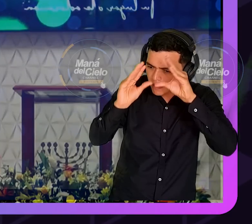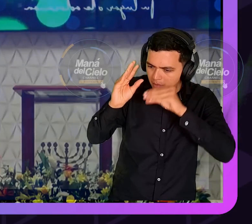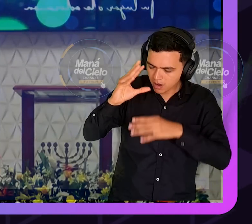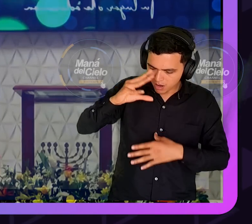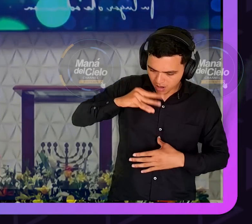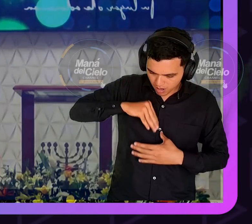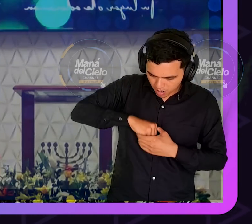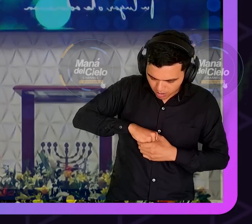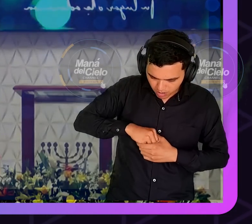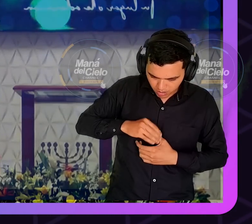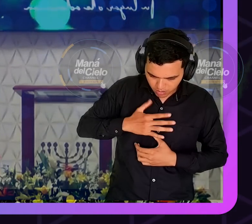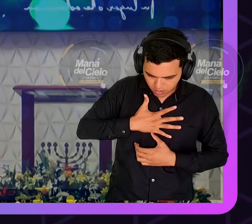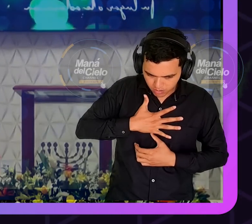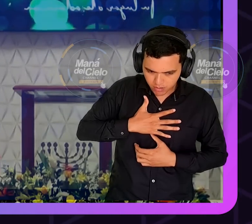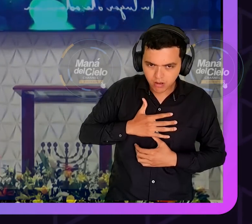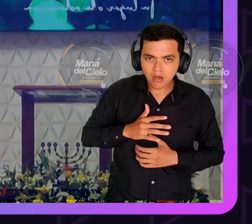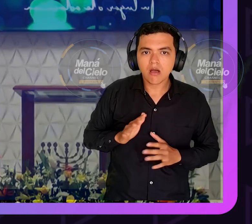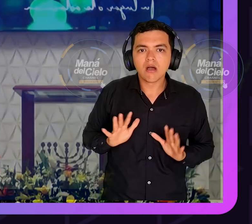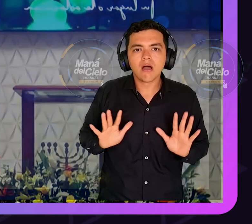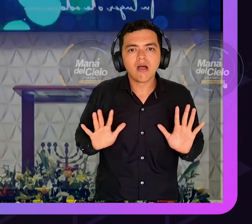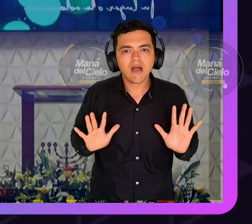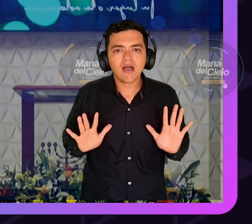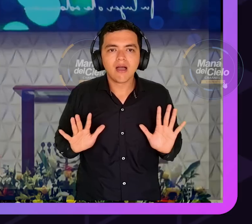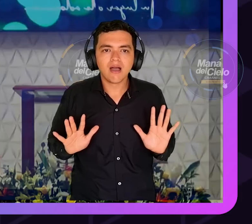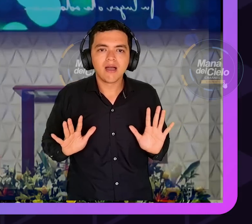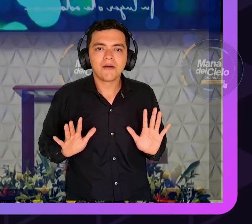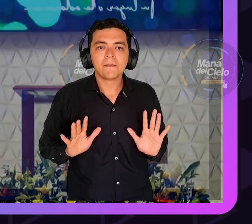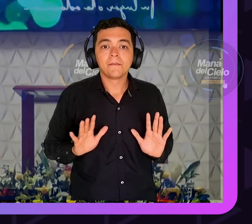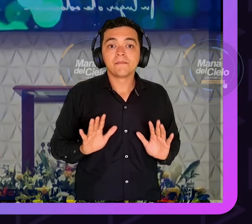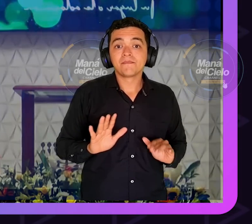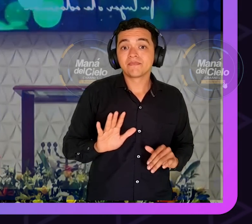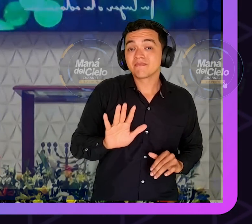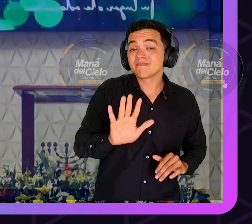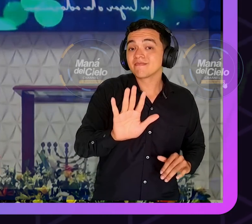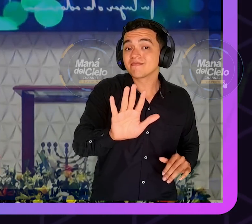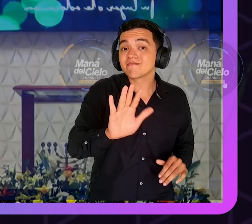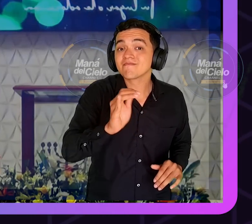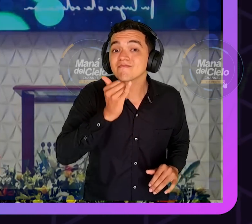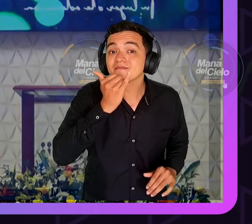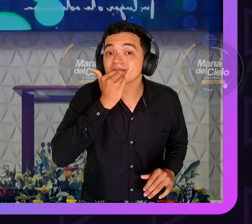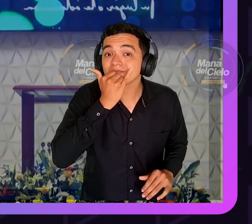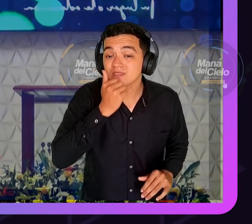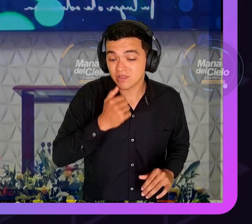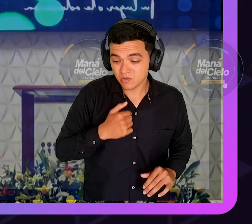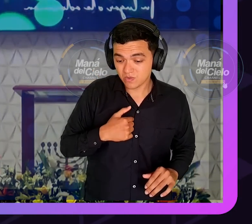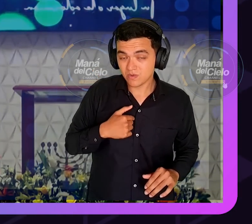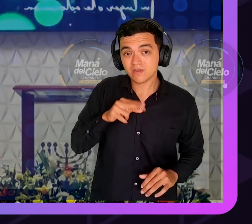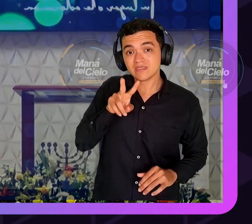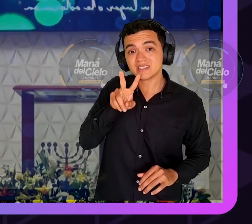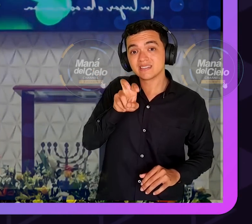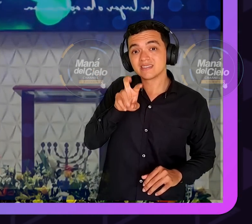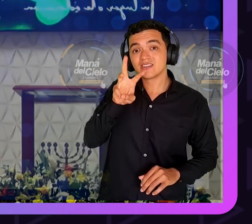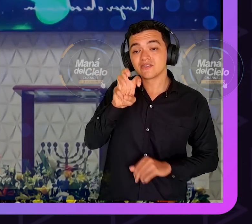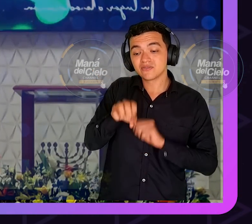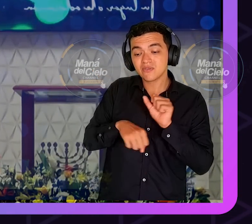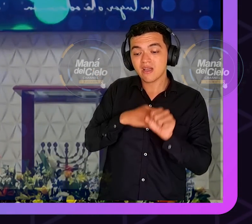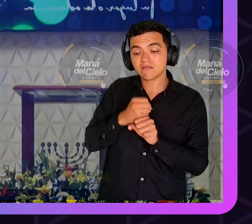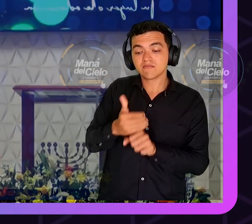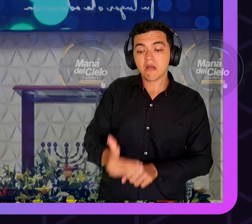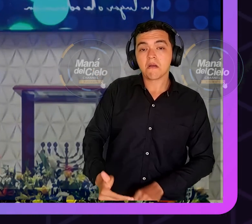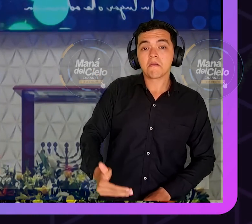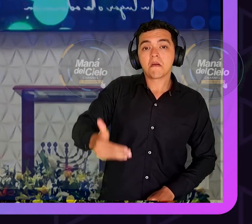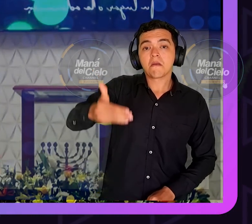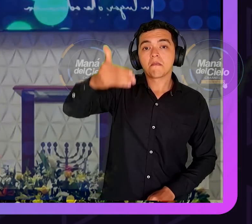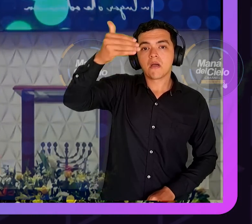señor hoy no tengo plata para la ofrenda misionera pero ya si te sirve te regalo la vida es el ofrenda que te